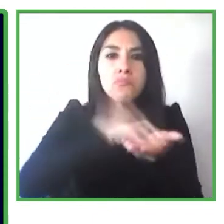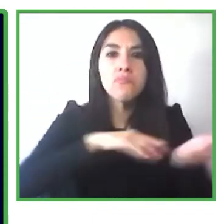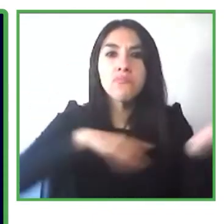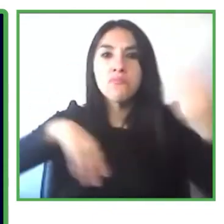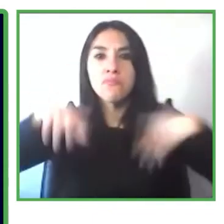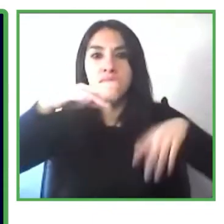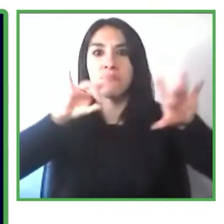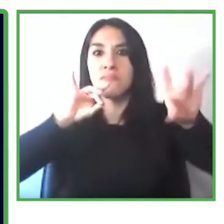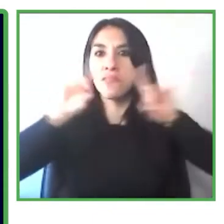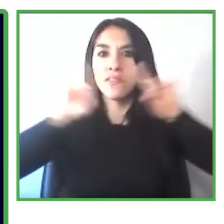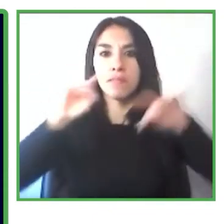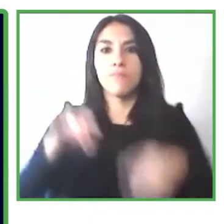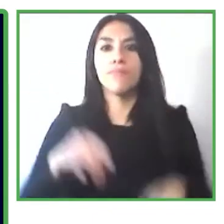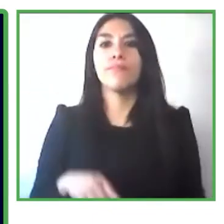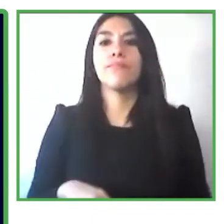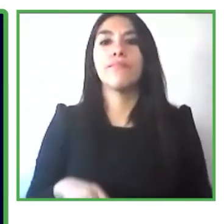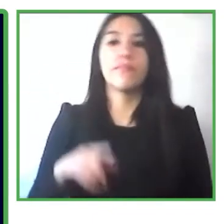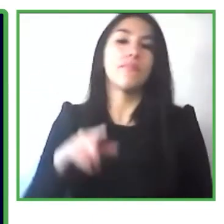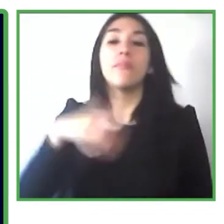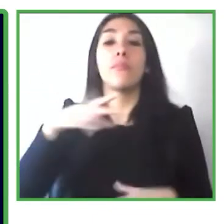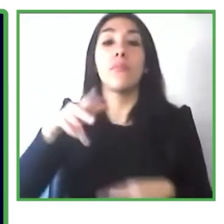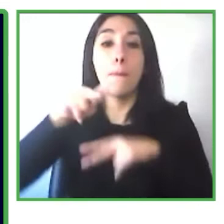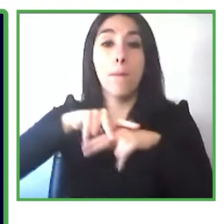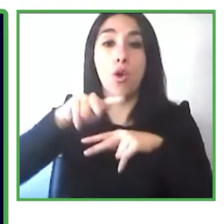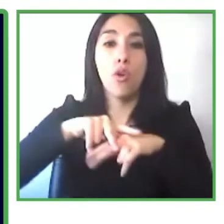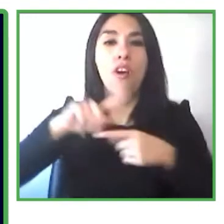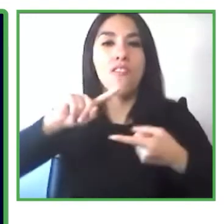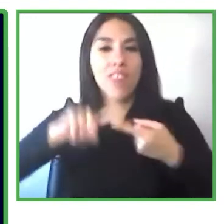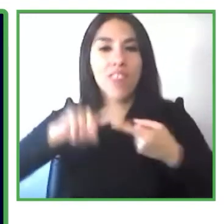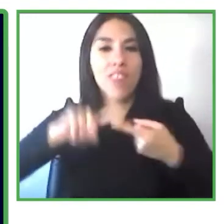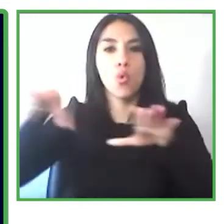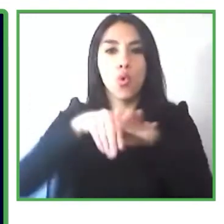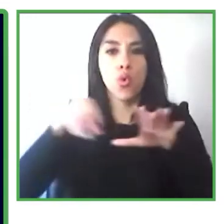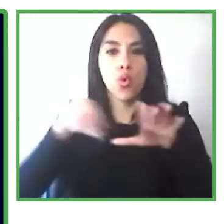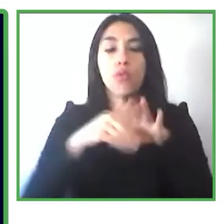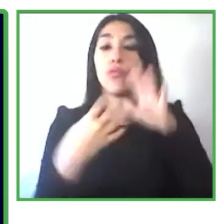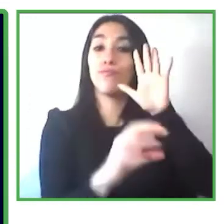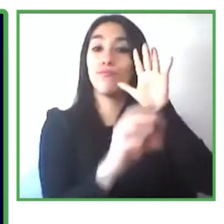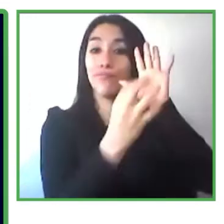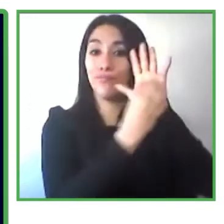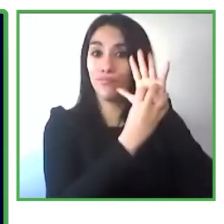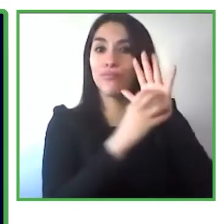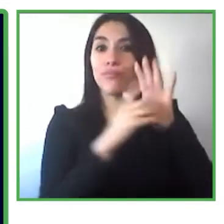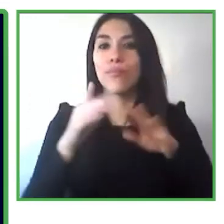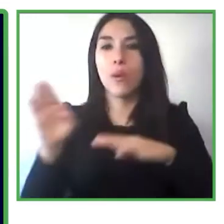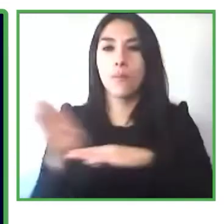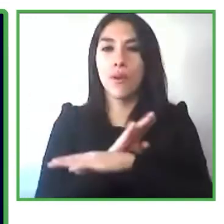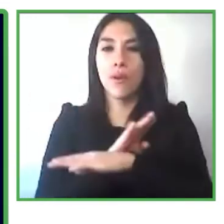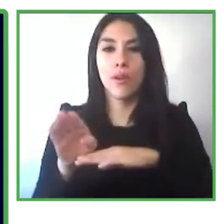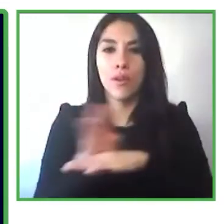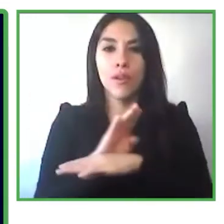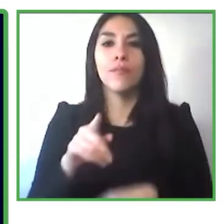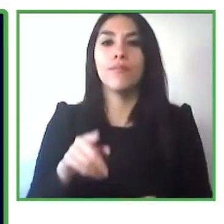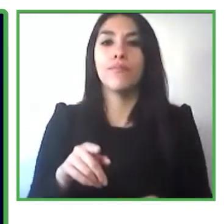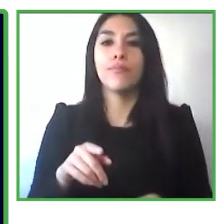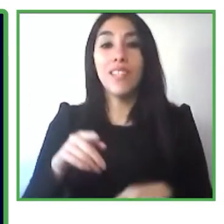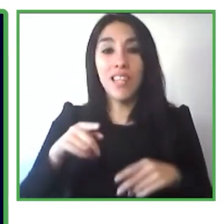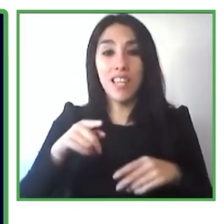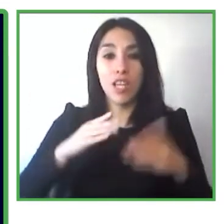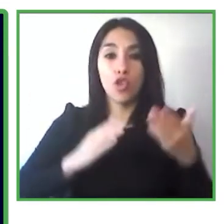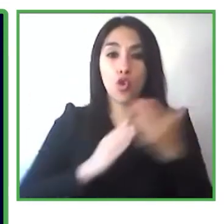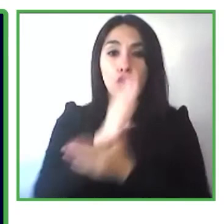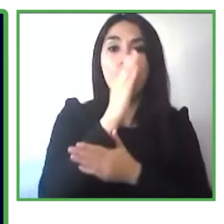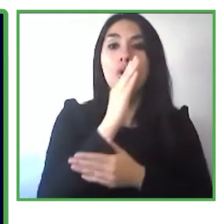inclusión a través del sello Empresas I permite que las empresas puedan empoderarse en cuanto al manejo práctico y